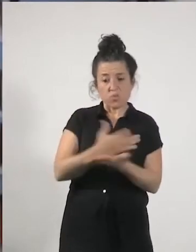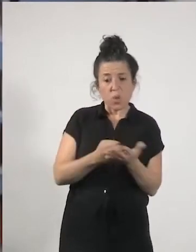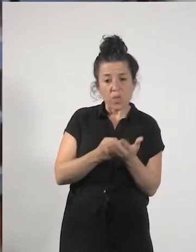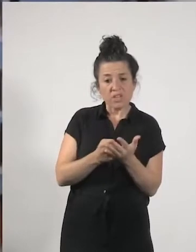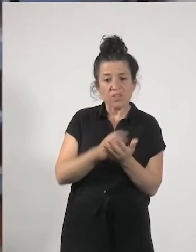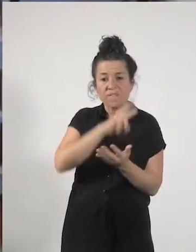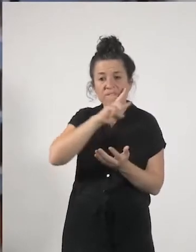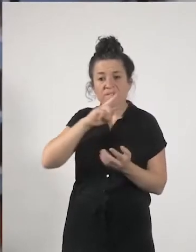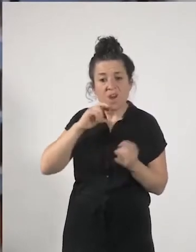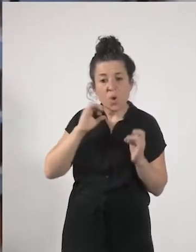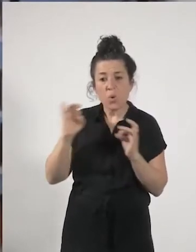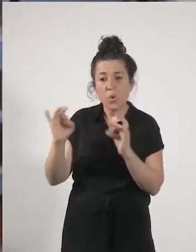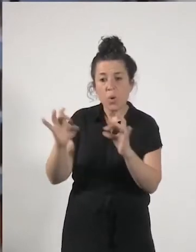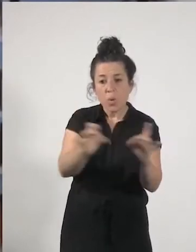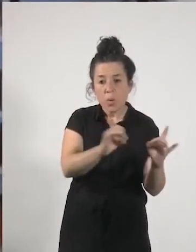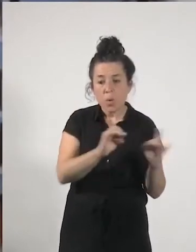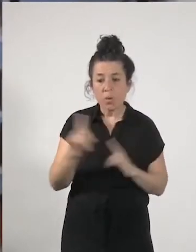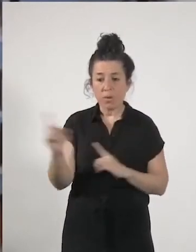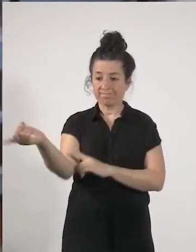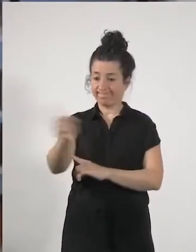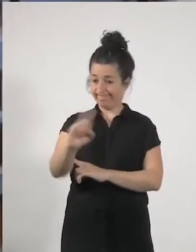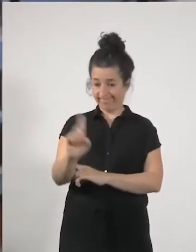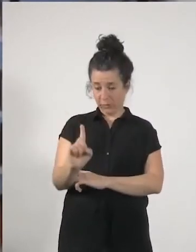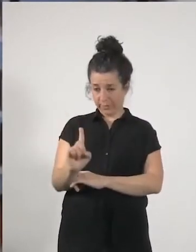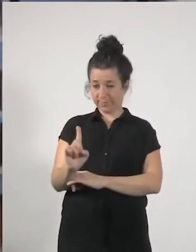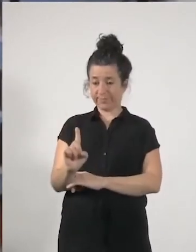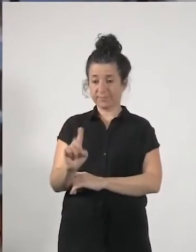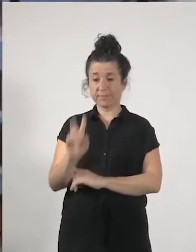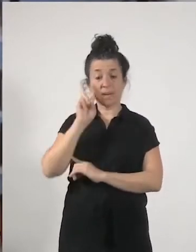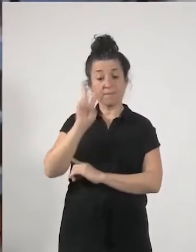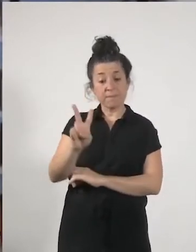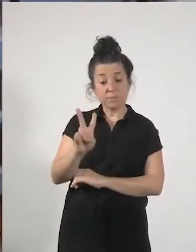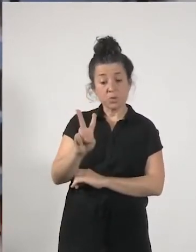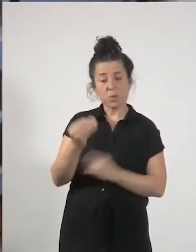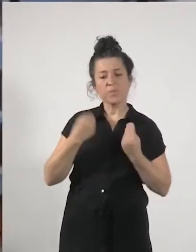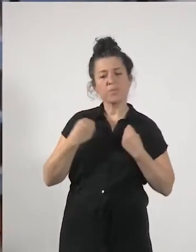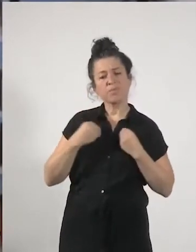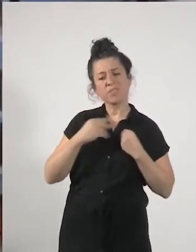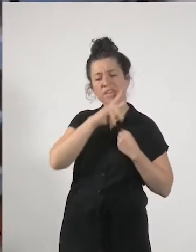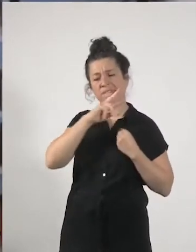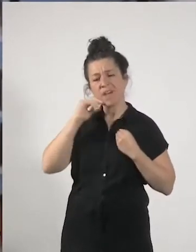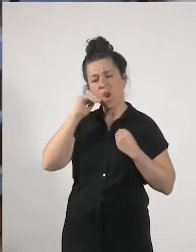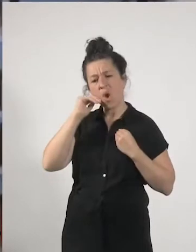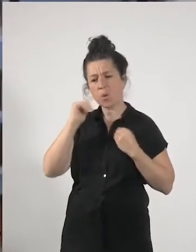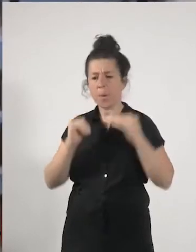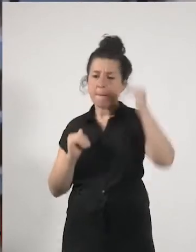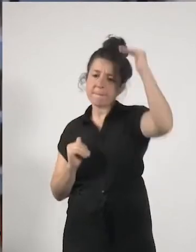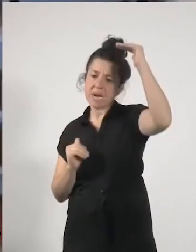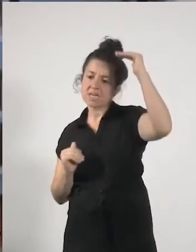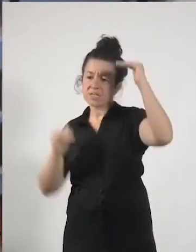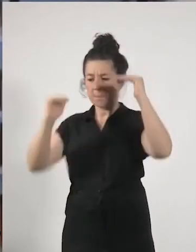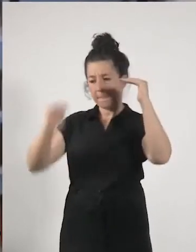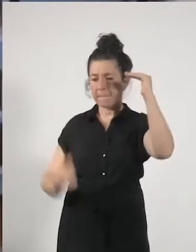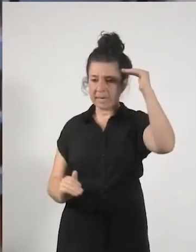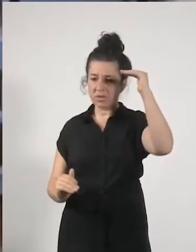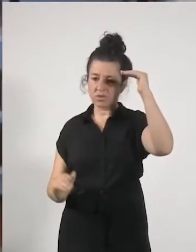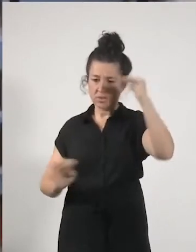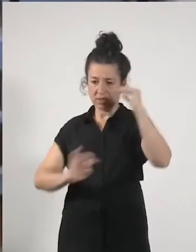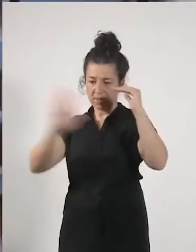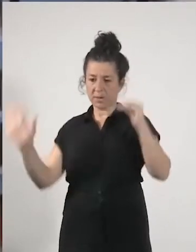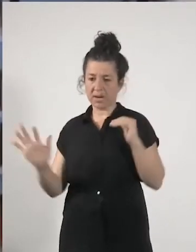este caso para qué vidas valen más y cuáles menos por ejemplo la edad es un factor clave de análisis ¿no?